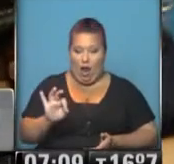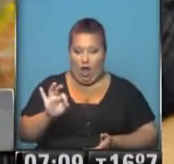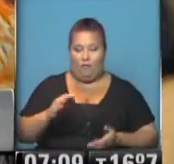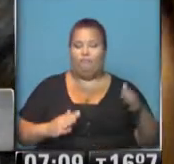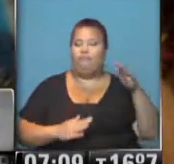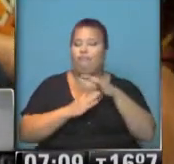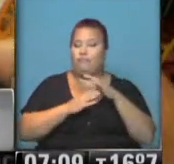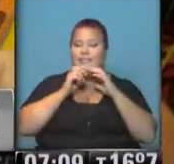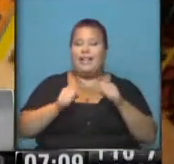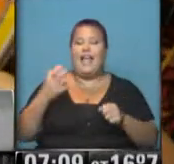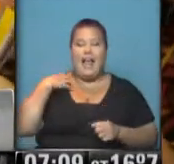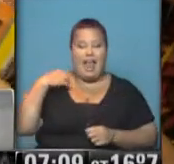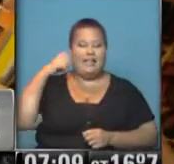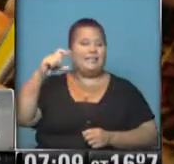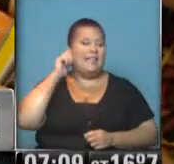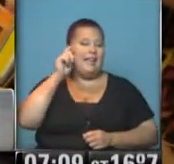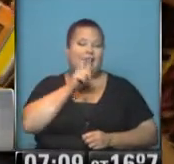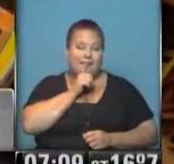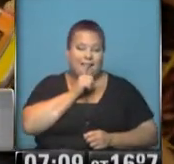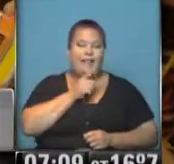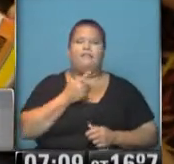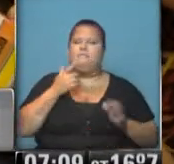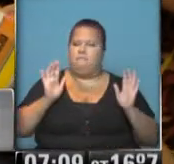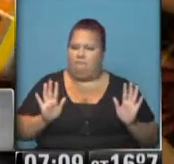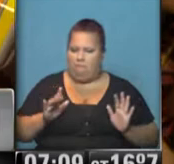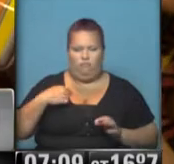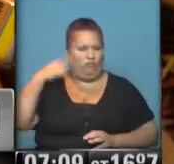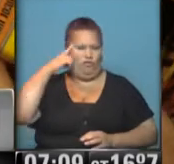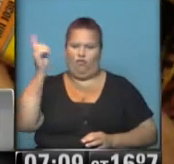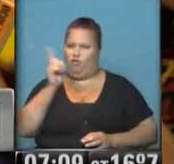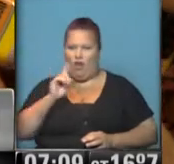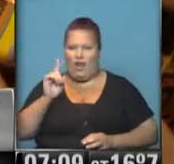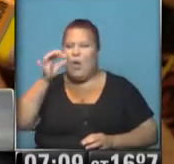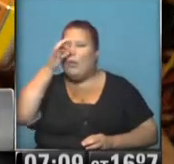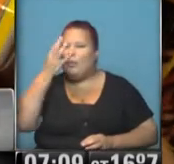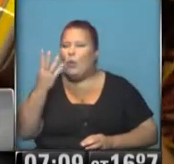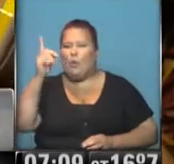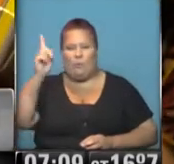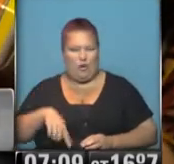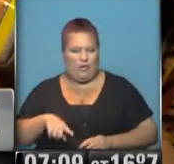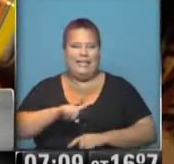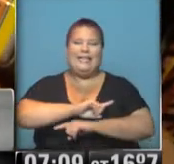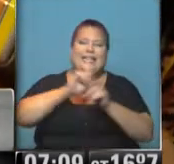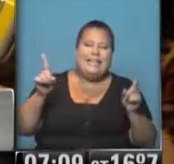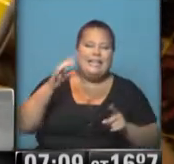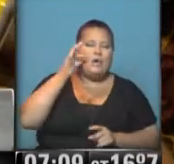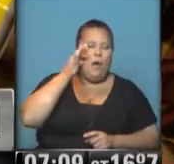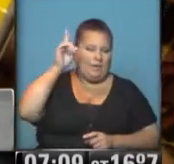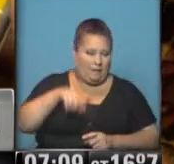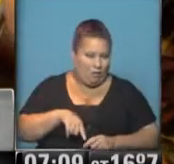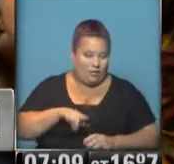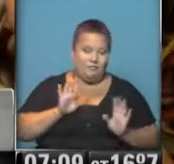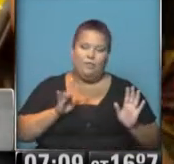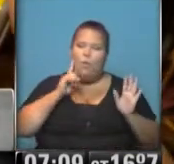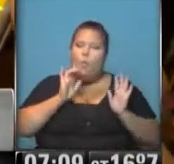titular, secretario general de la CGT, dijo, a ver, yo no creo que sea del 24% ni del 40% y hay que